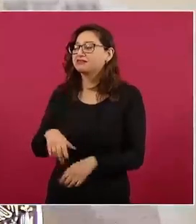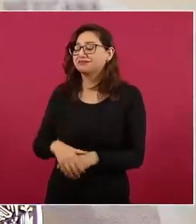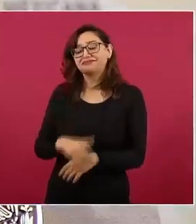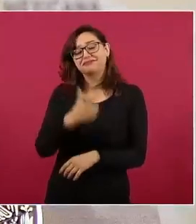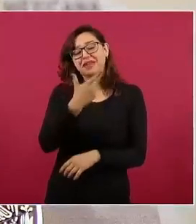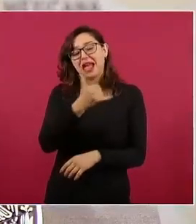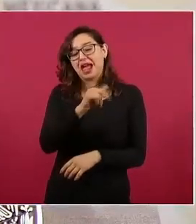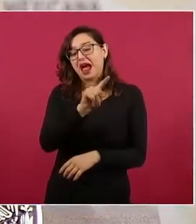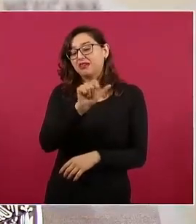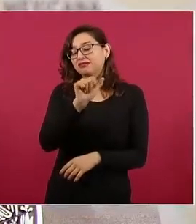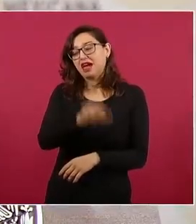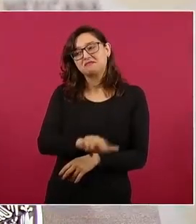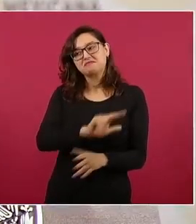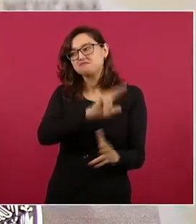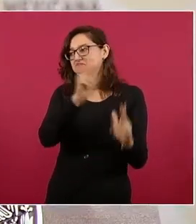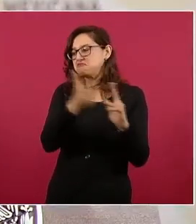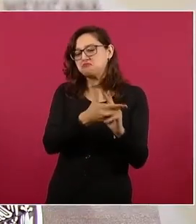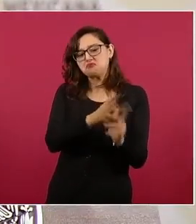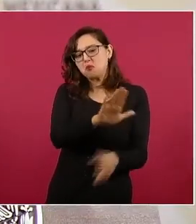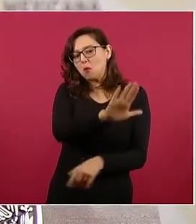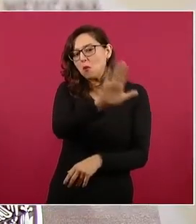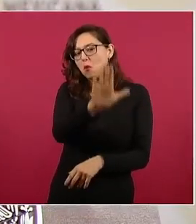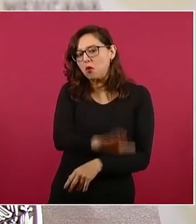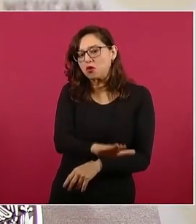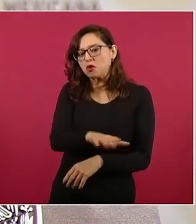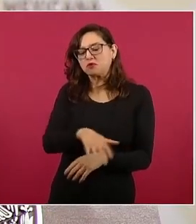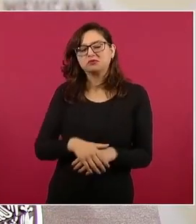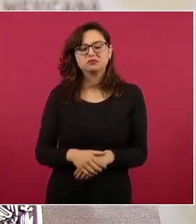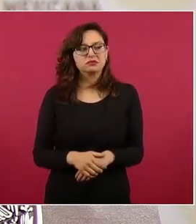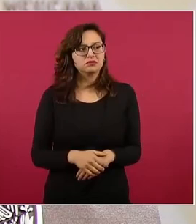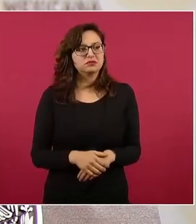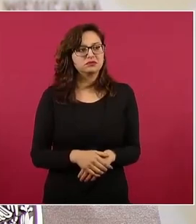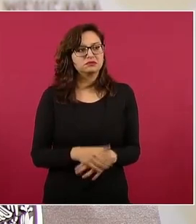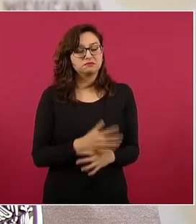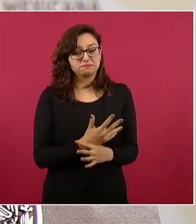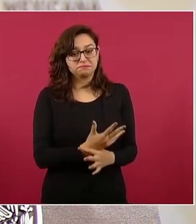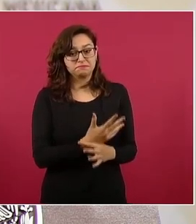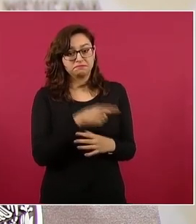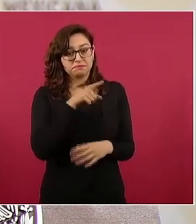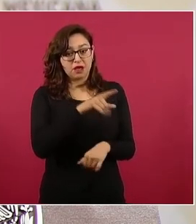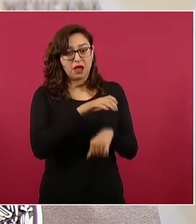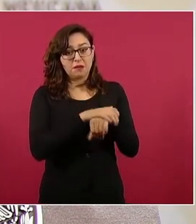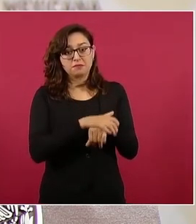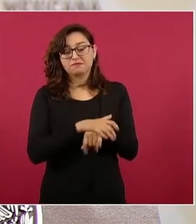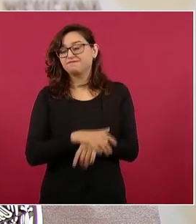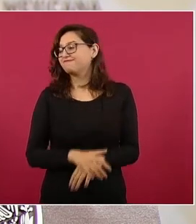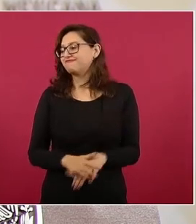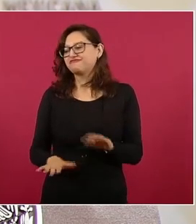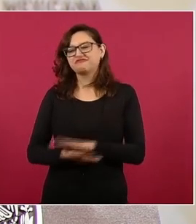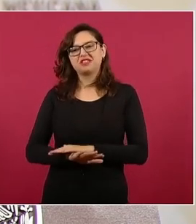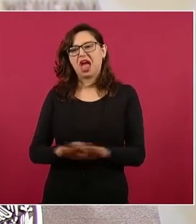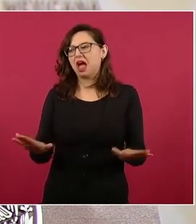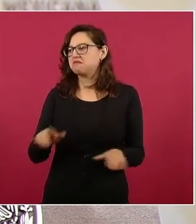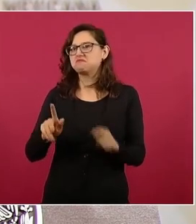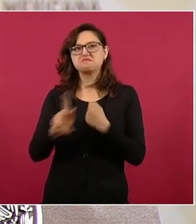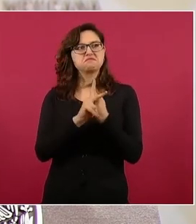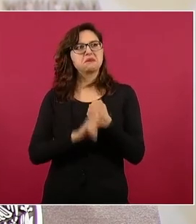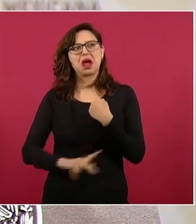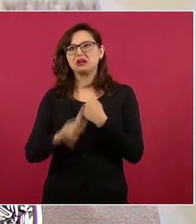y su amigo le expresó se jodió este país